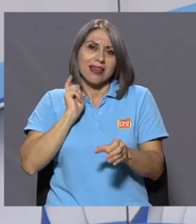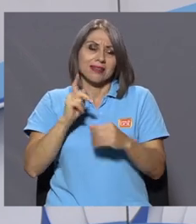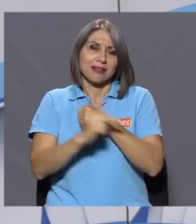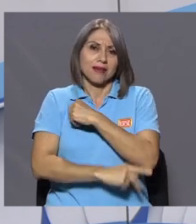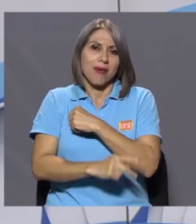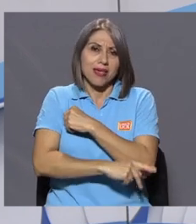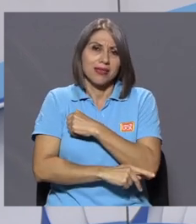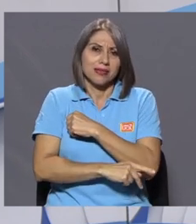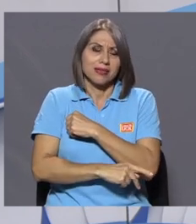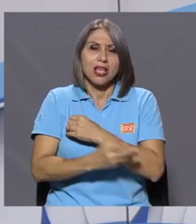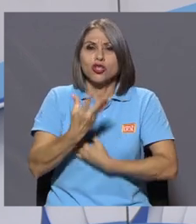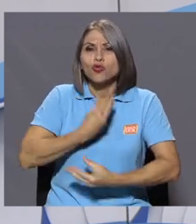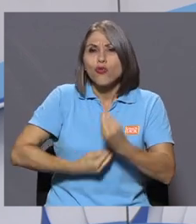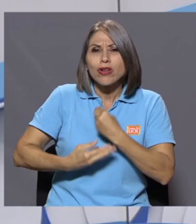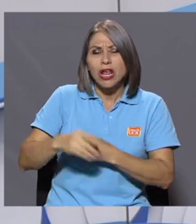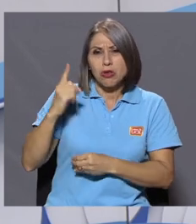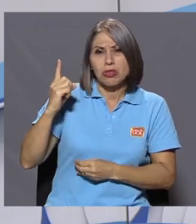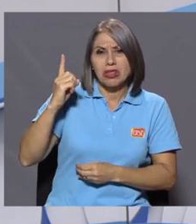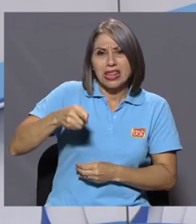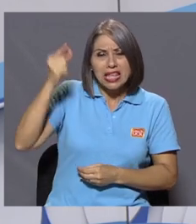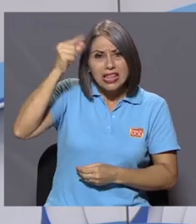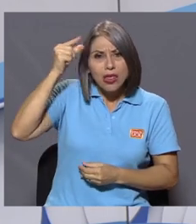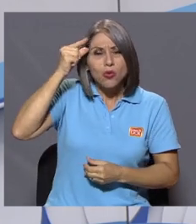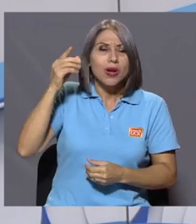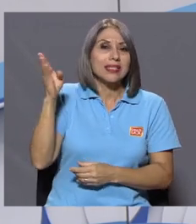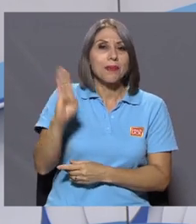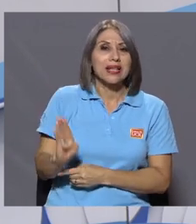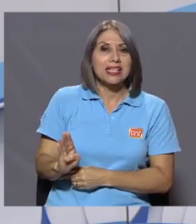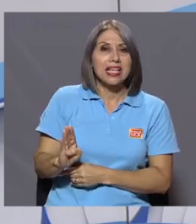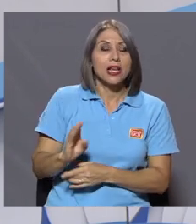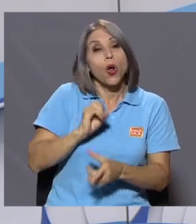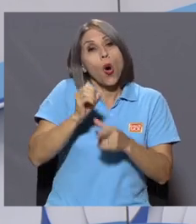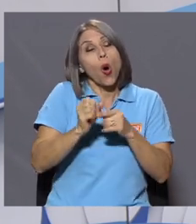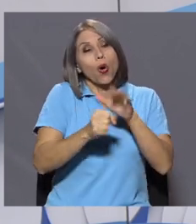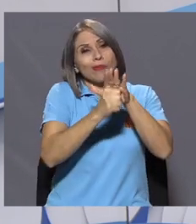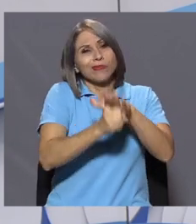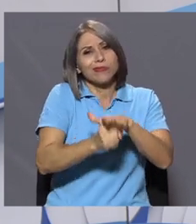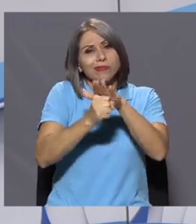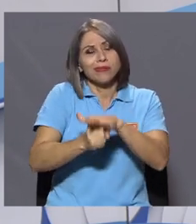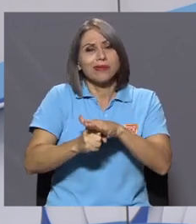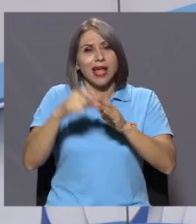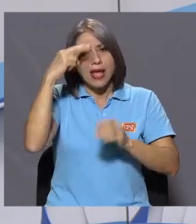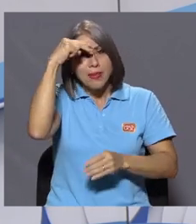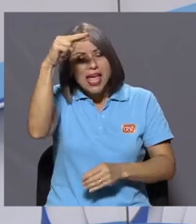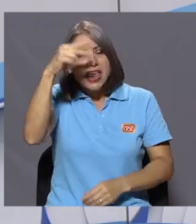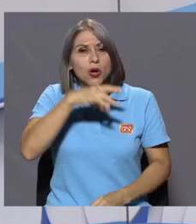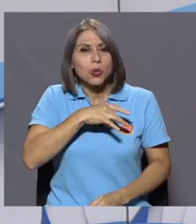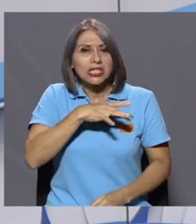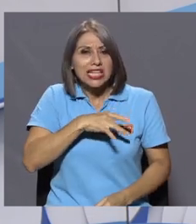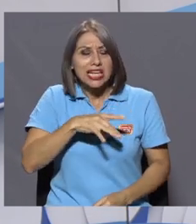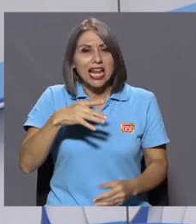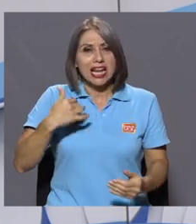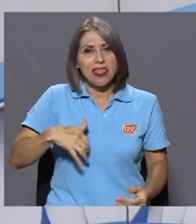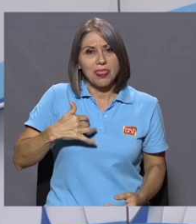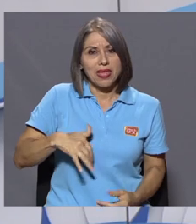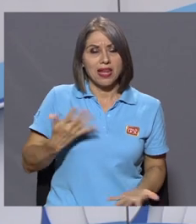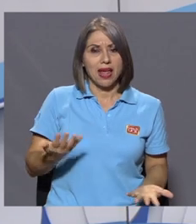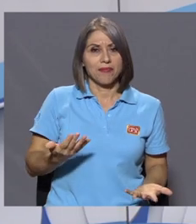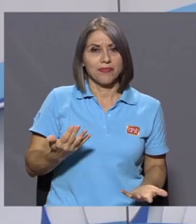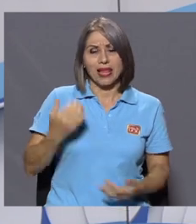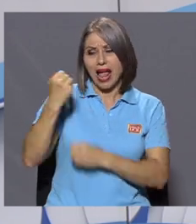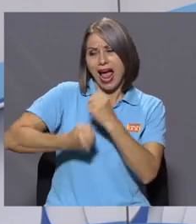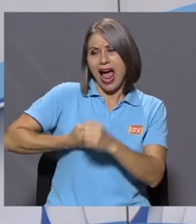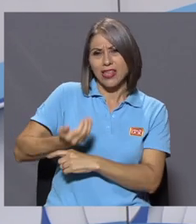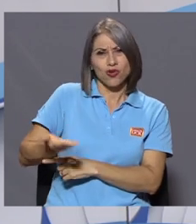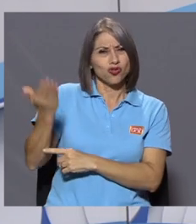en Brasil, que sufrieron movimientos represivos en México, en Chile, Argentina. Es decir, durante los